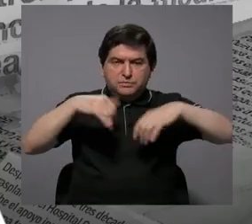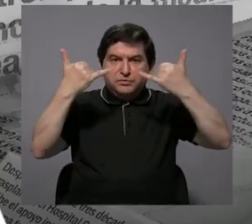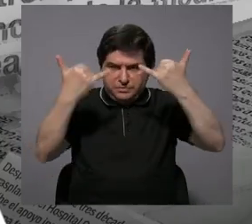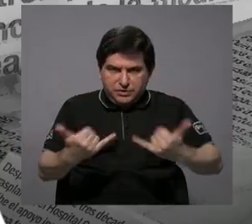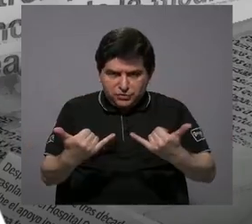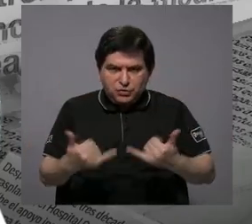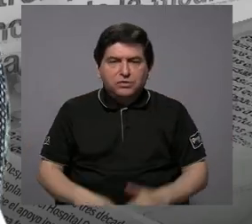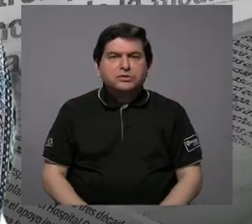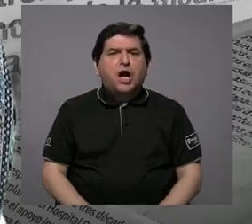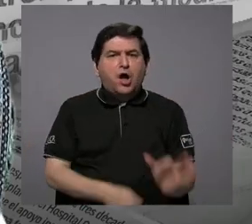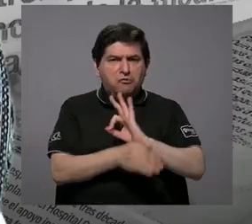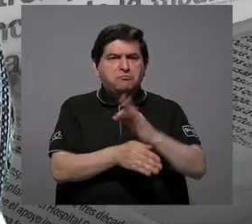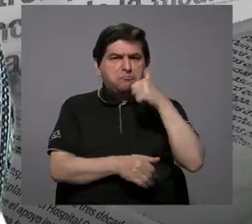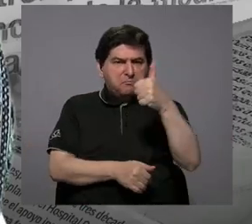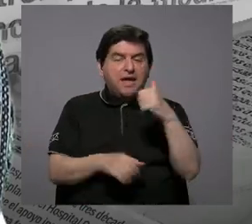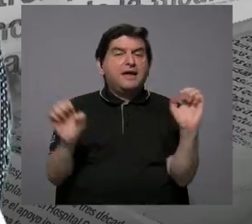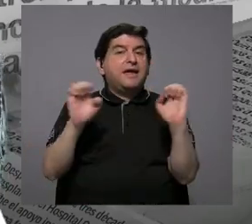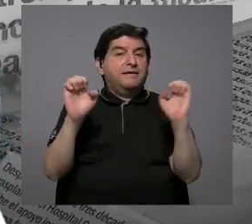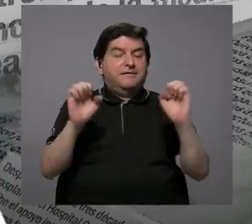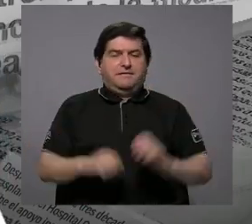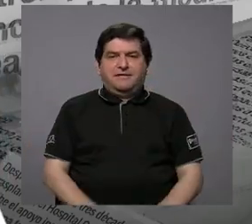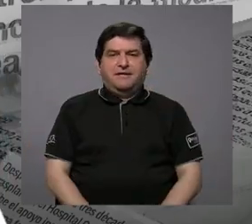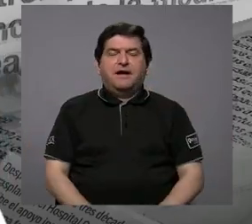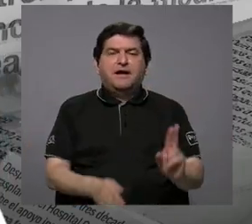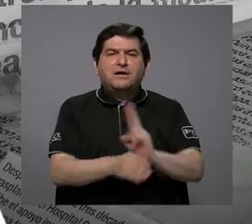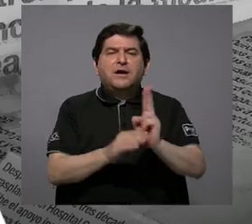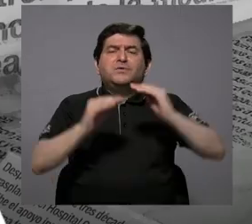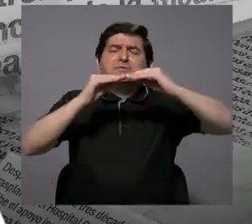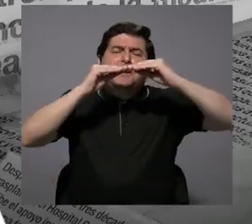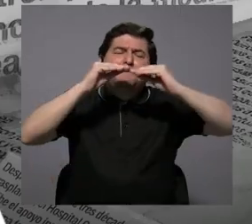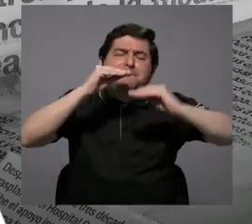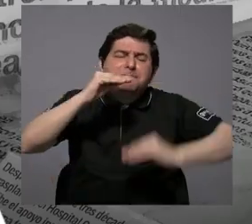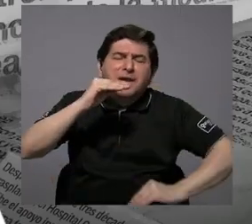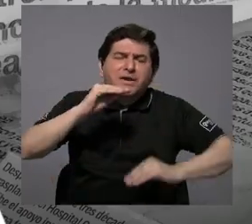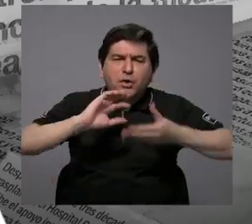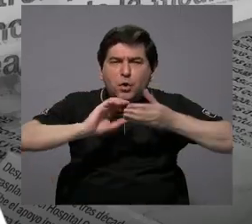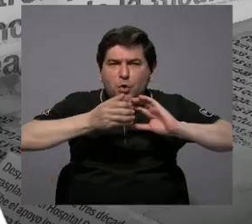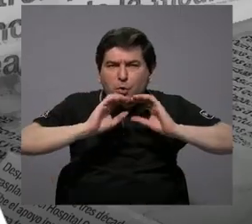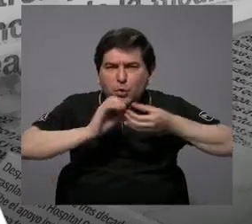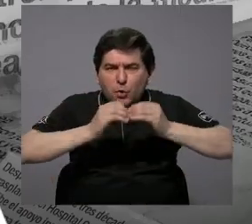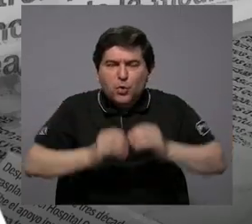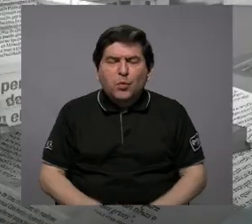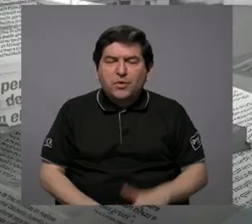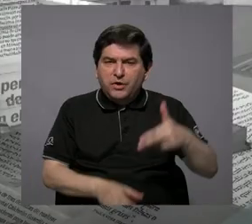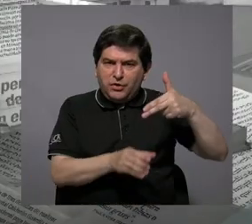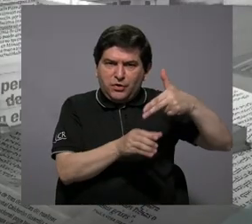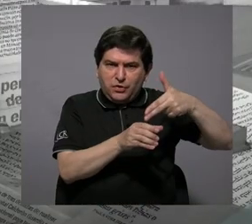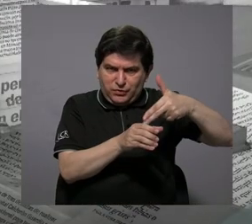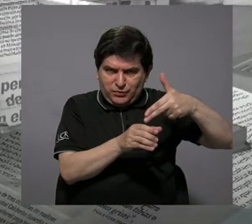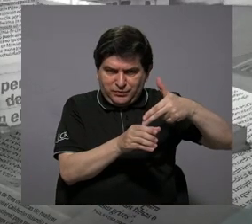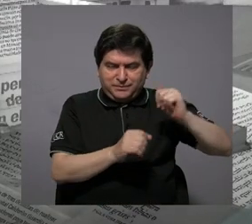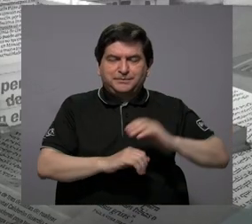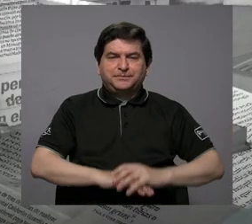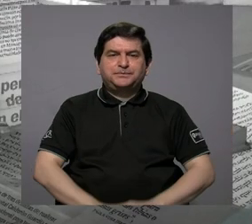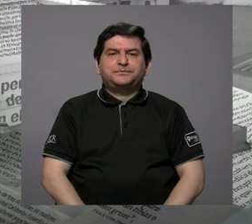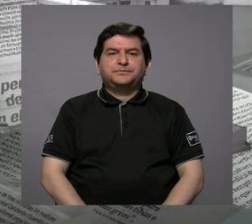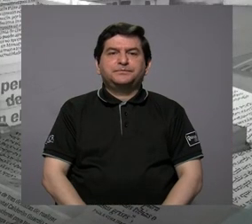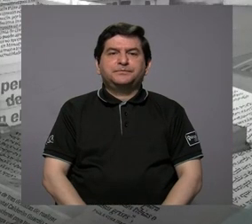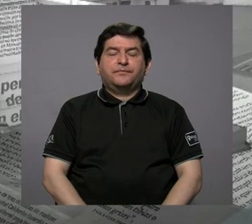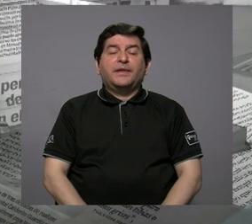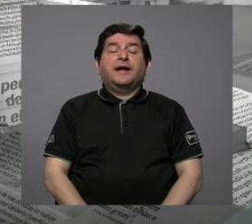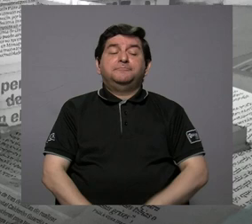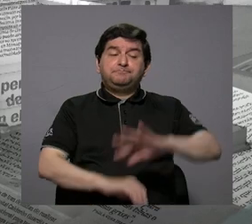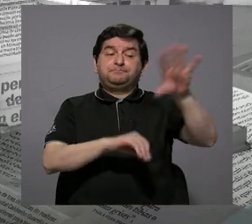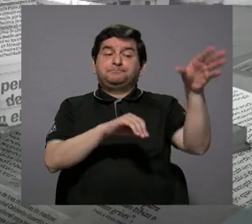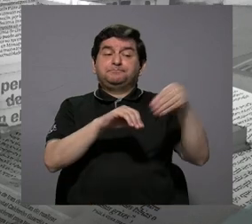igual sean eficientes energéticamente. Es decir, que consumen la menos cantidad posible de combustibles fósiles. Por